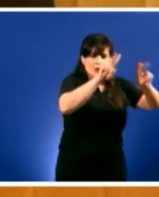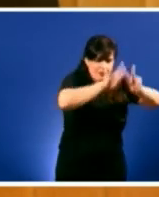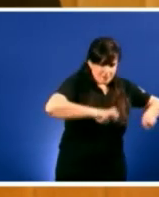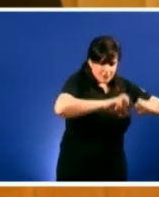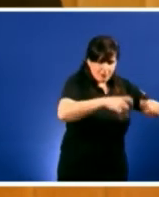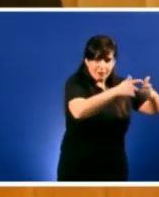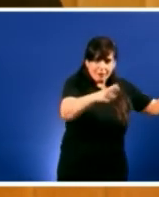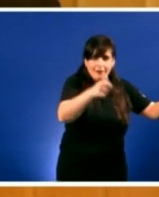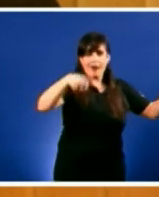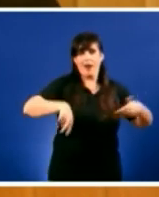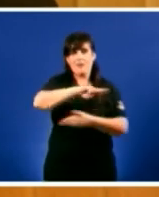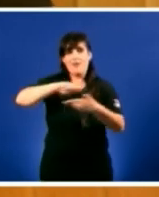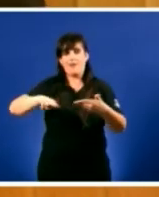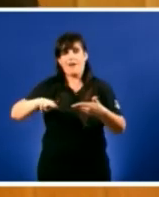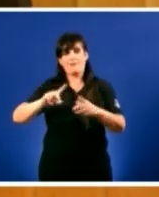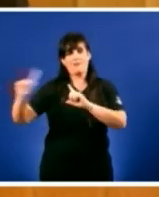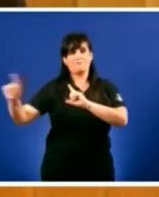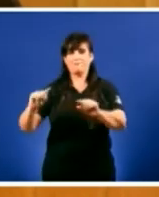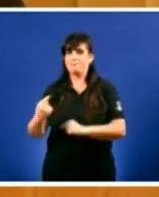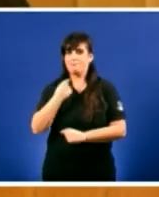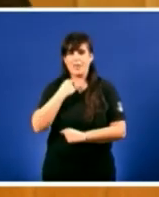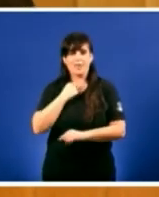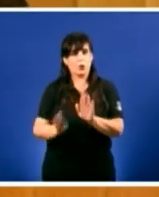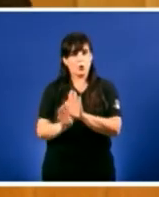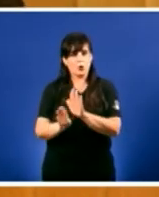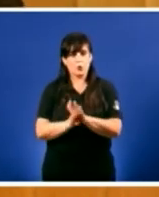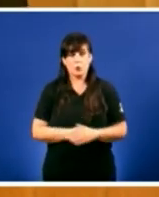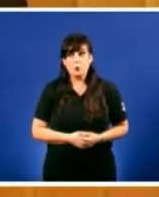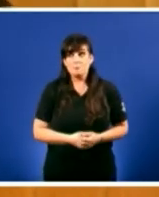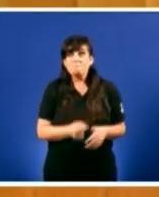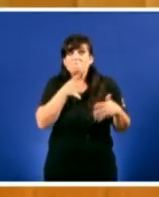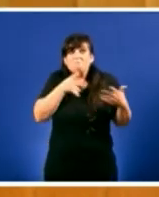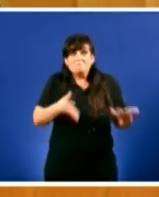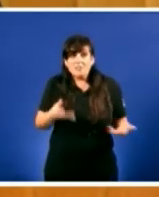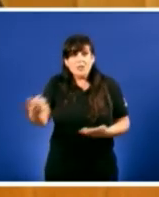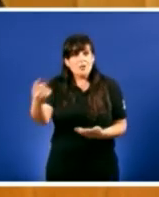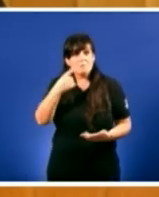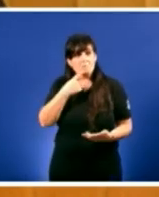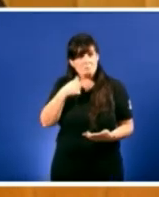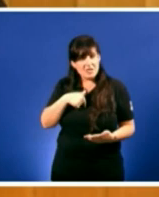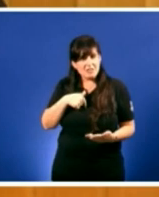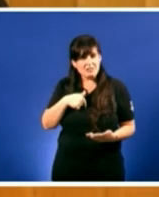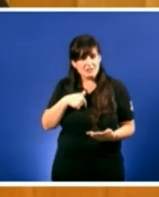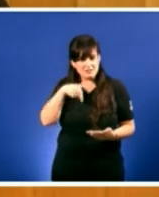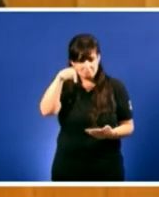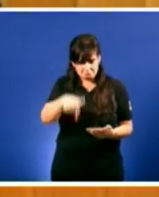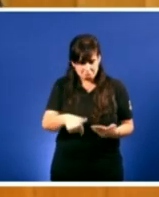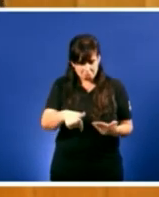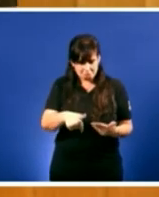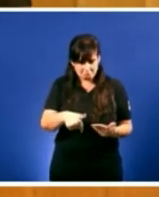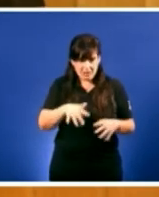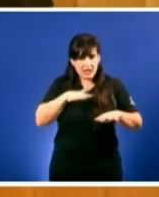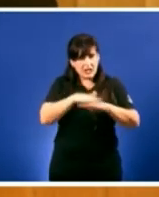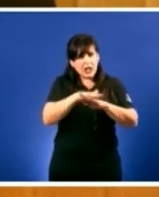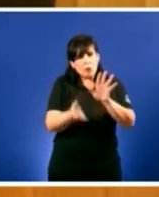Galiza seguimos perdendo investigadores e agora quere facernos creer que potenciará a modernización do noso tecido